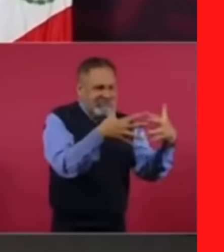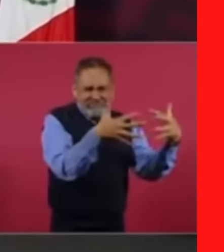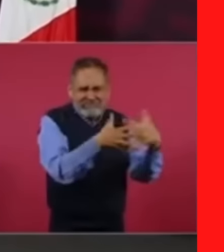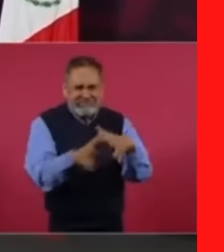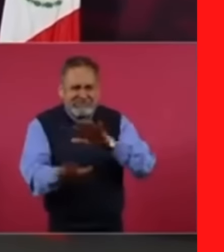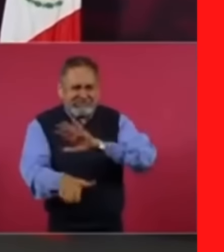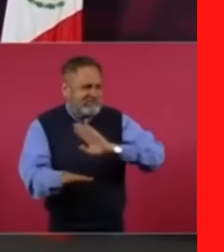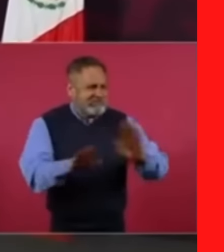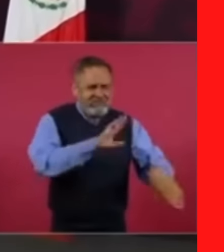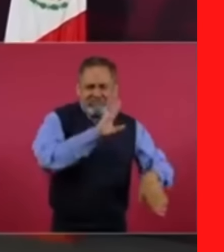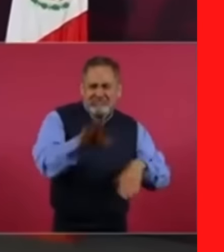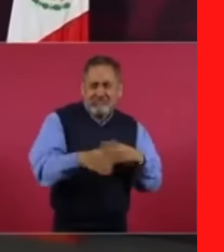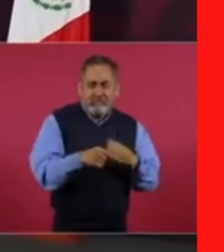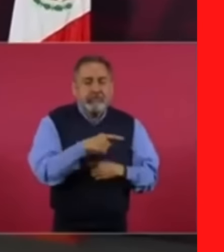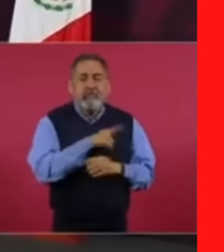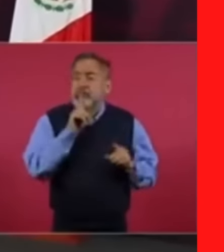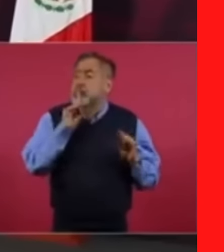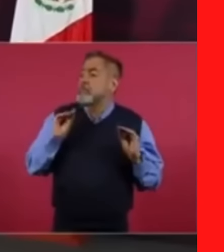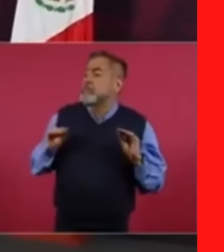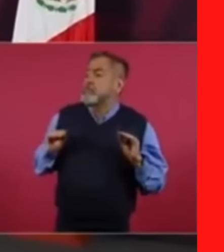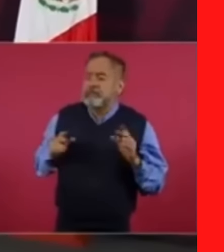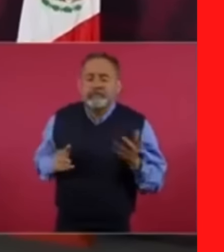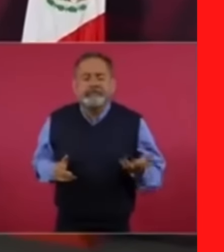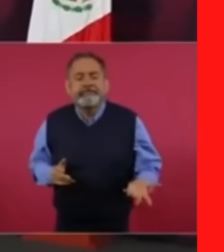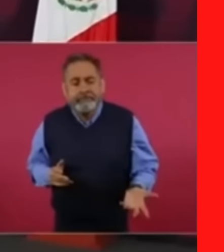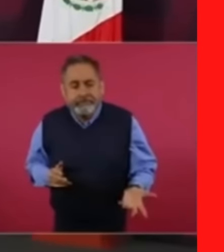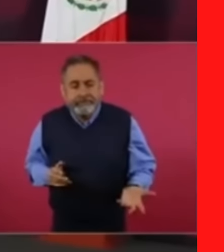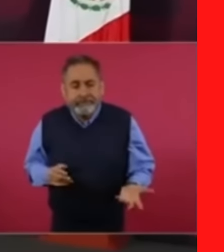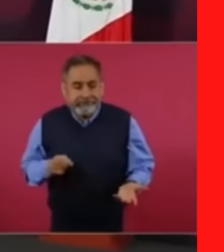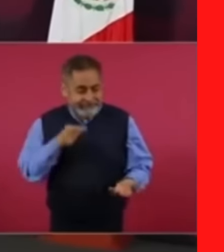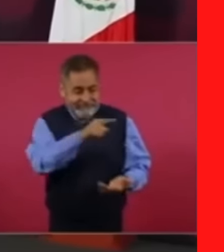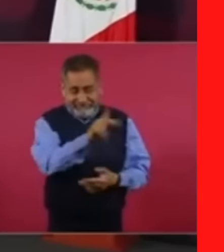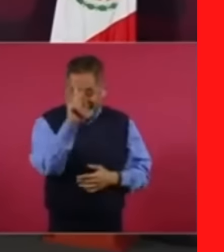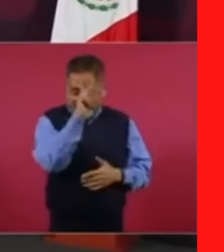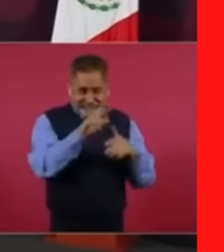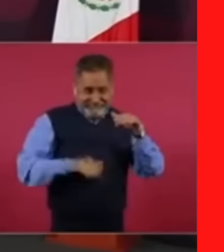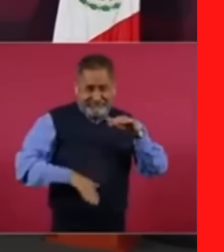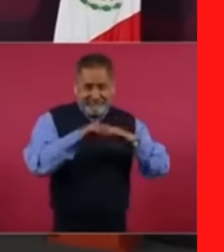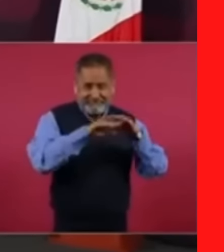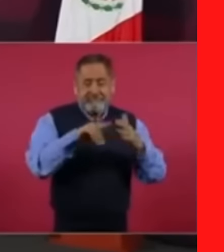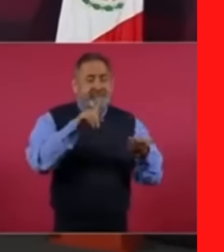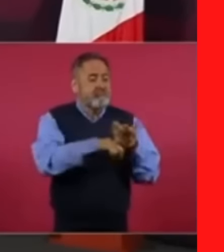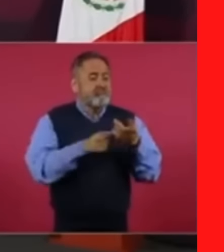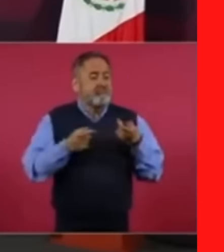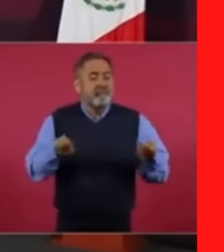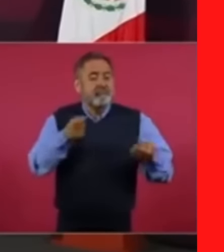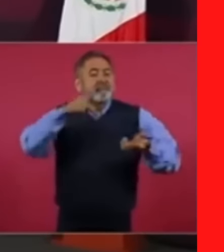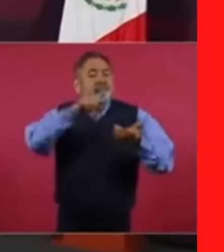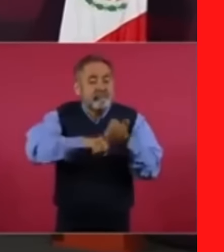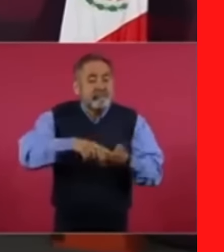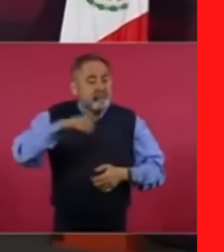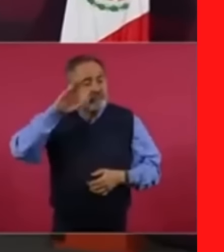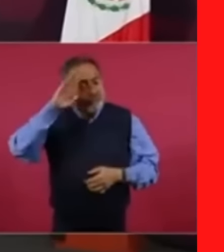y era cuando estaba en su apogeo el dominio de García Luna.